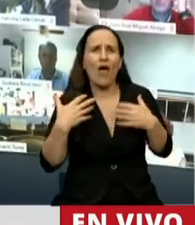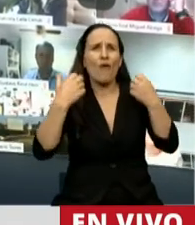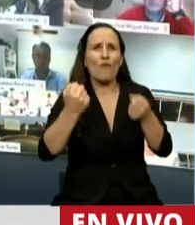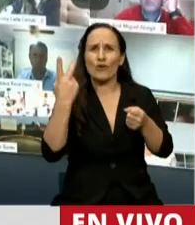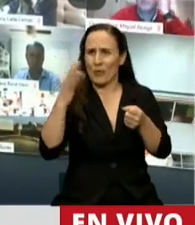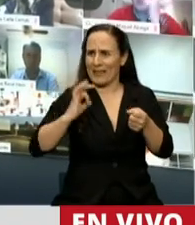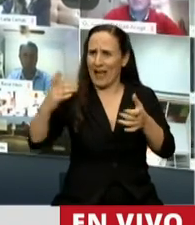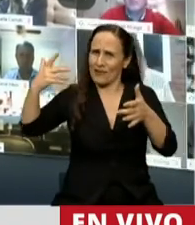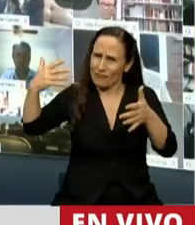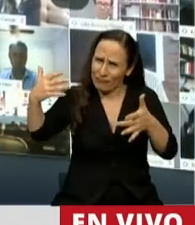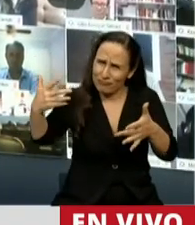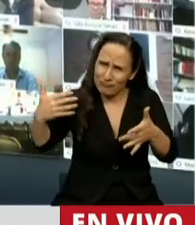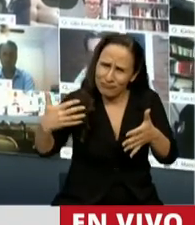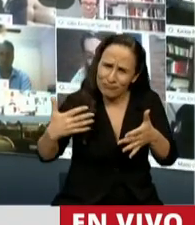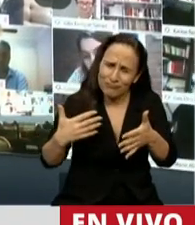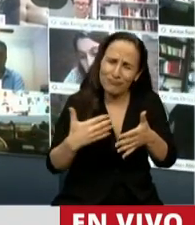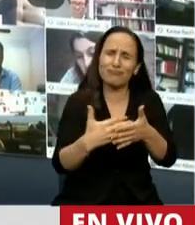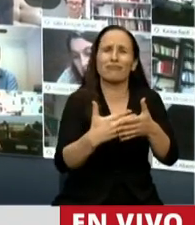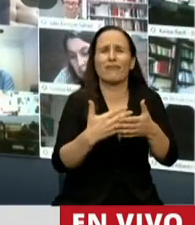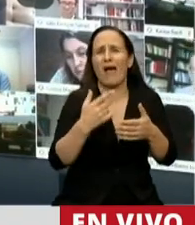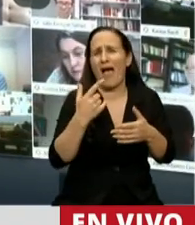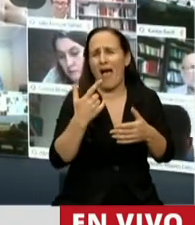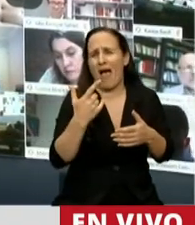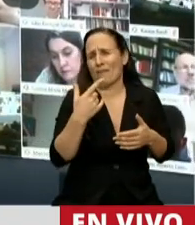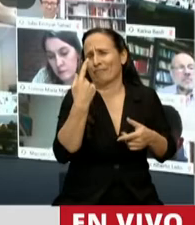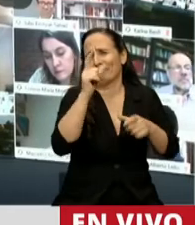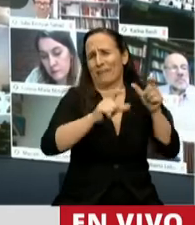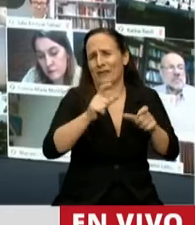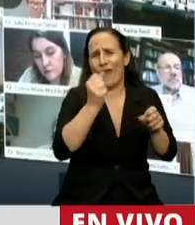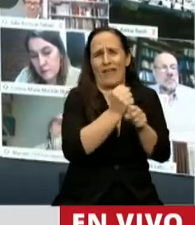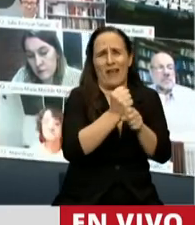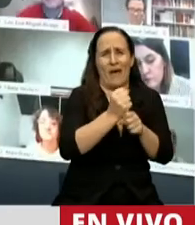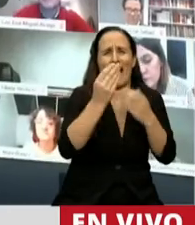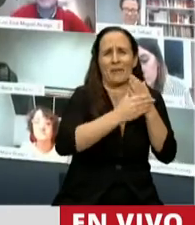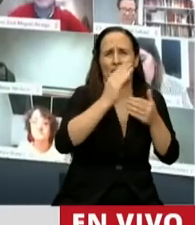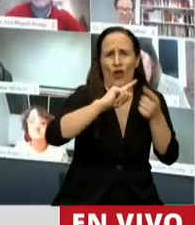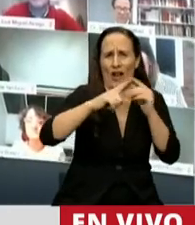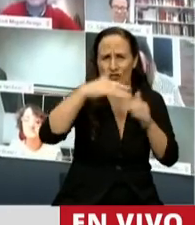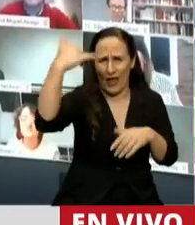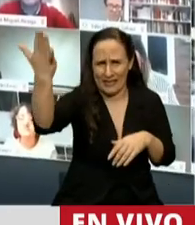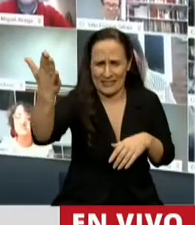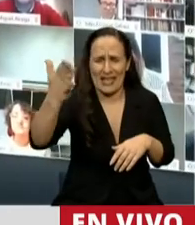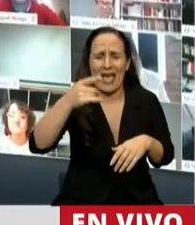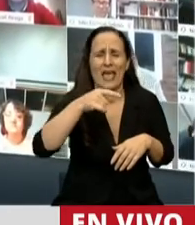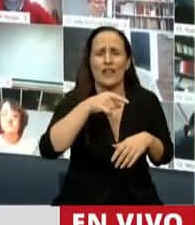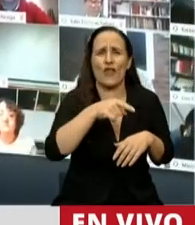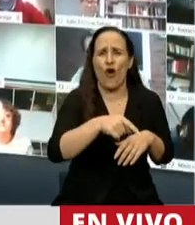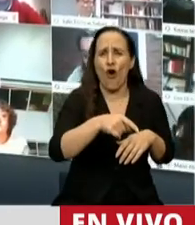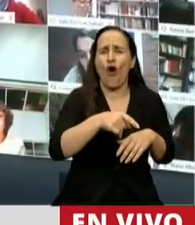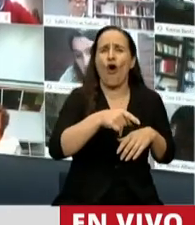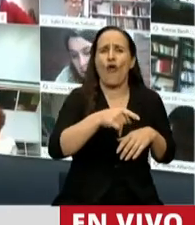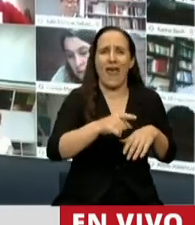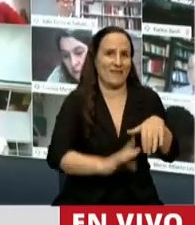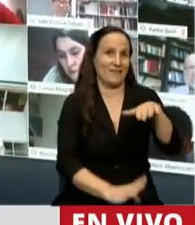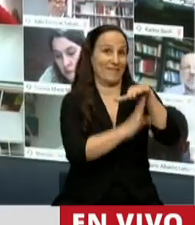años por una enorme cantidad de funcionarios de la Cancillería, que liderados, como bien ha dicho